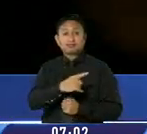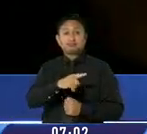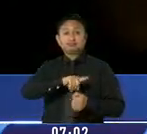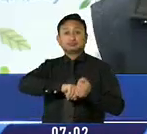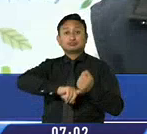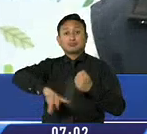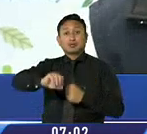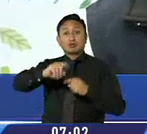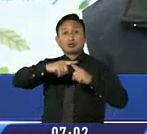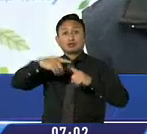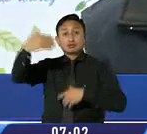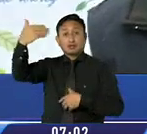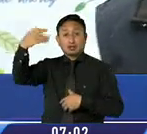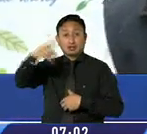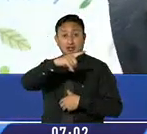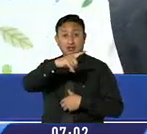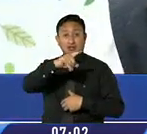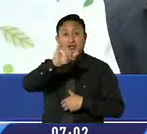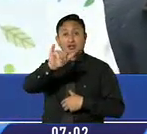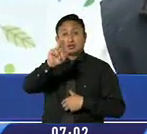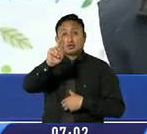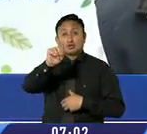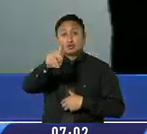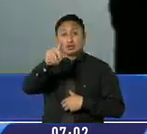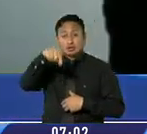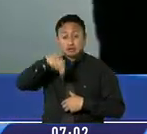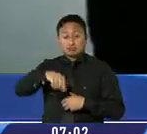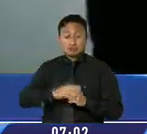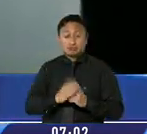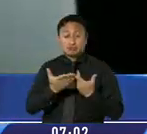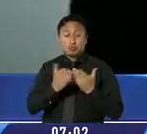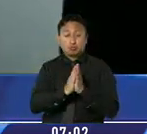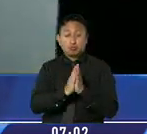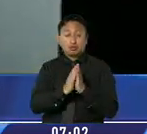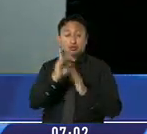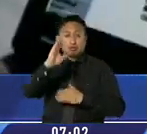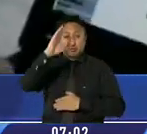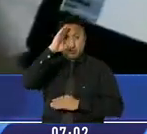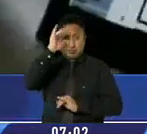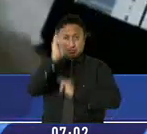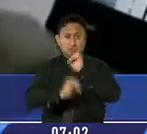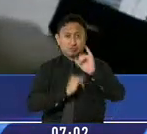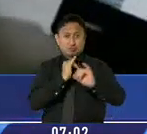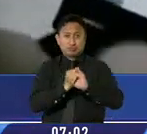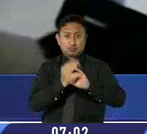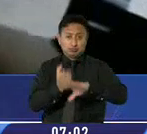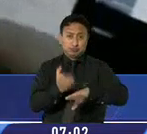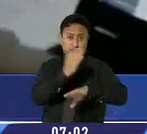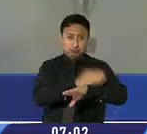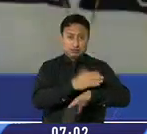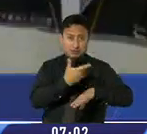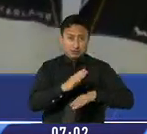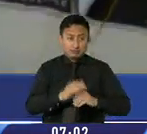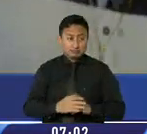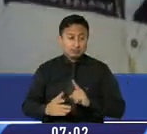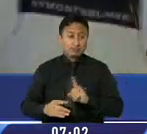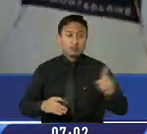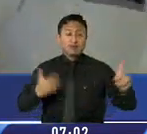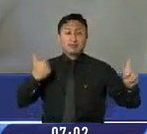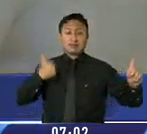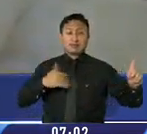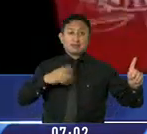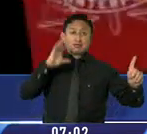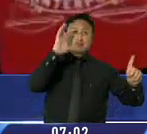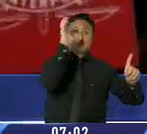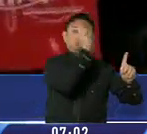hijo del exalcalde de Quito, Jorge Yunda, y quien contaba con notificación roja de Interpol desde noviembre pasado, fue ubicado y detenido en Buenos Aires,